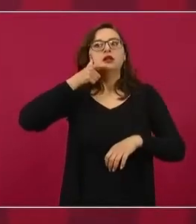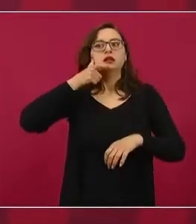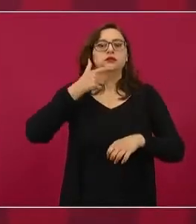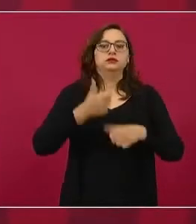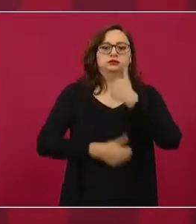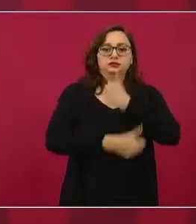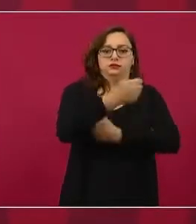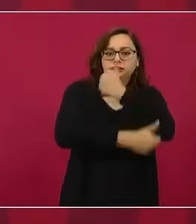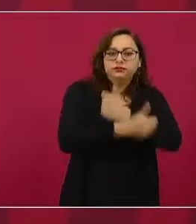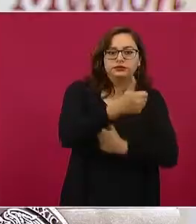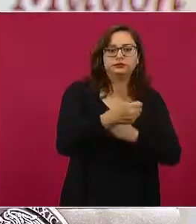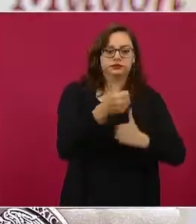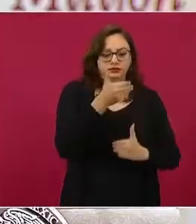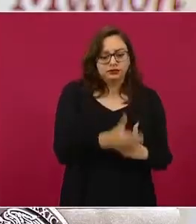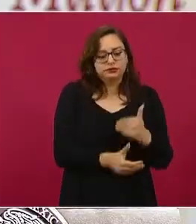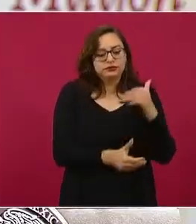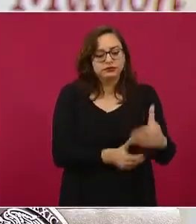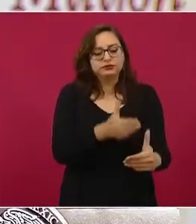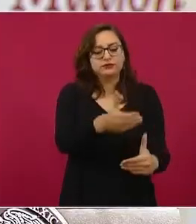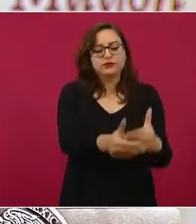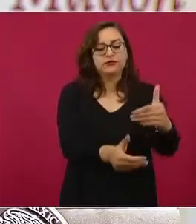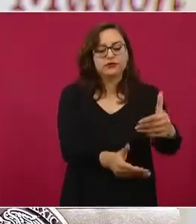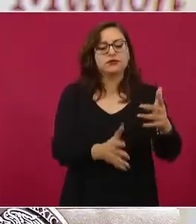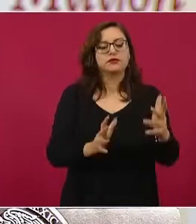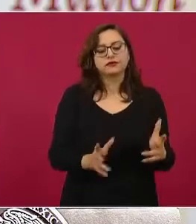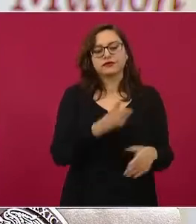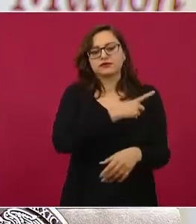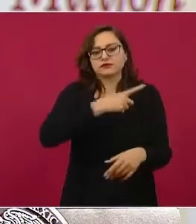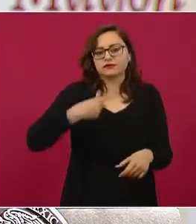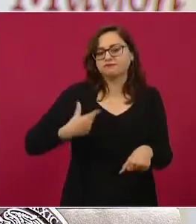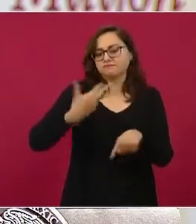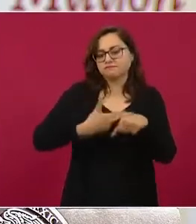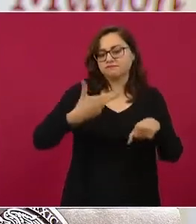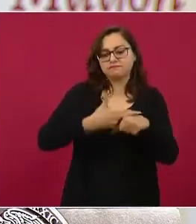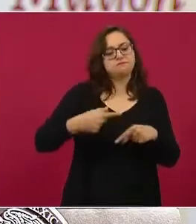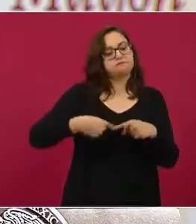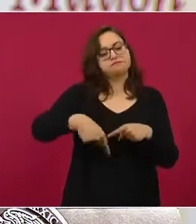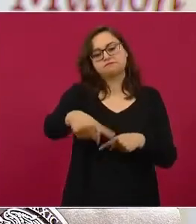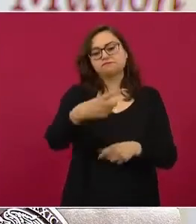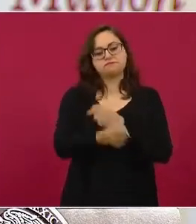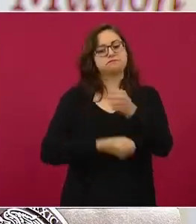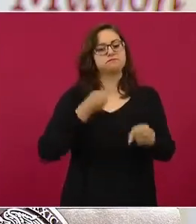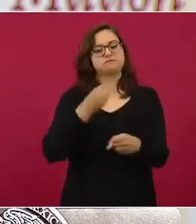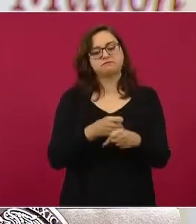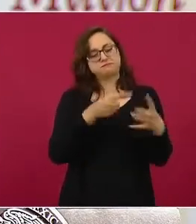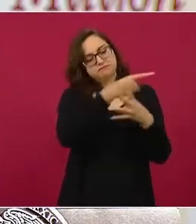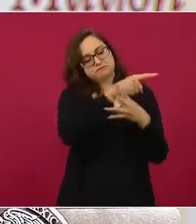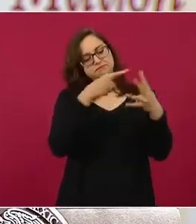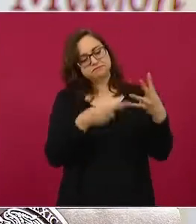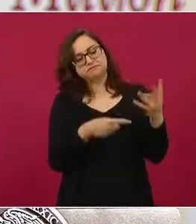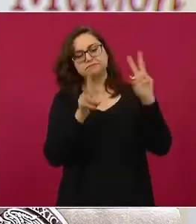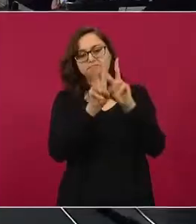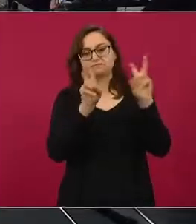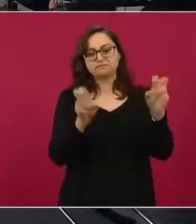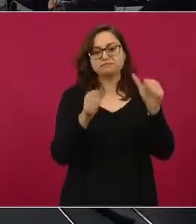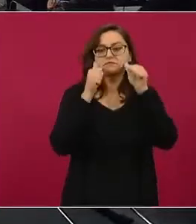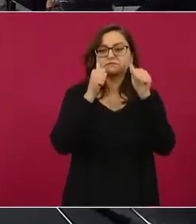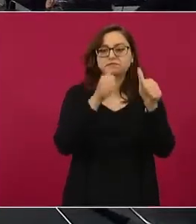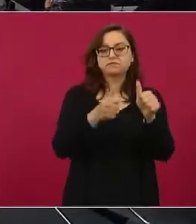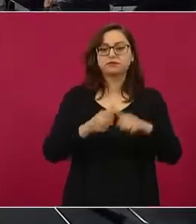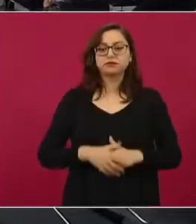presentamos las jurisdicciones, pero tenemos que negociarlo con el Departamento de Estado, pero tiene que ser este año que hagamos todo eso que te acabo de decir. Gracias.